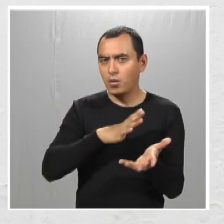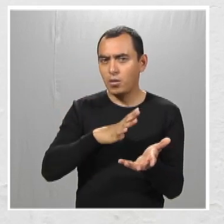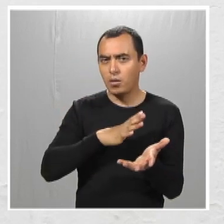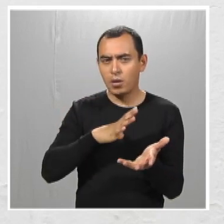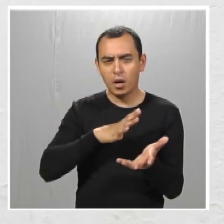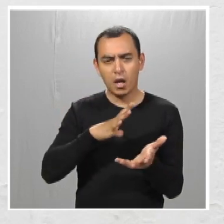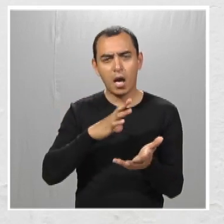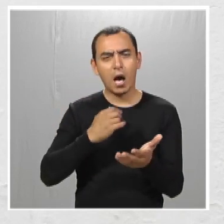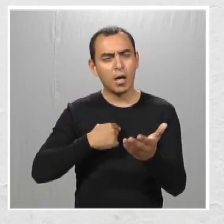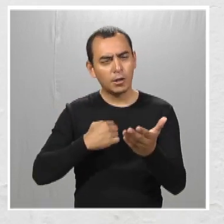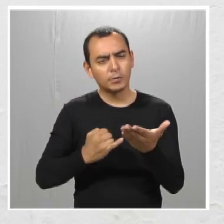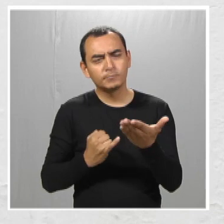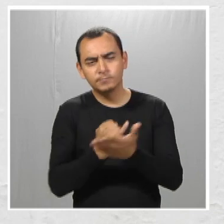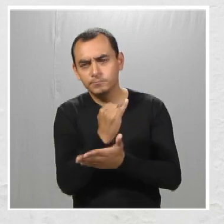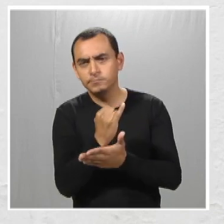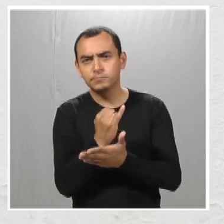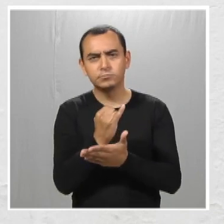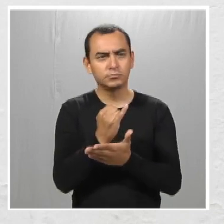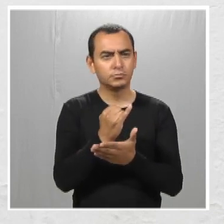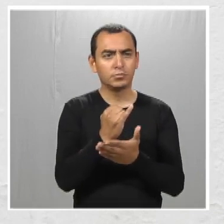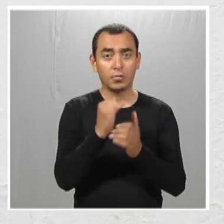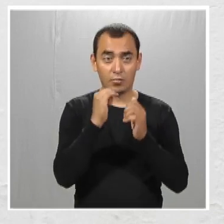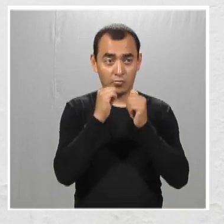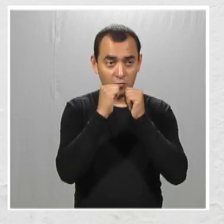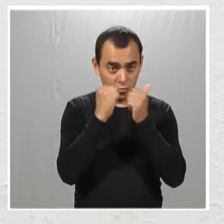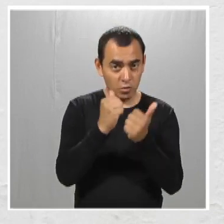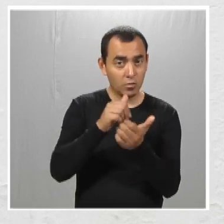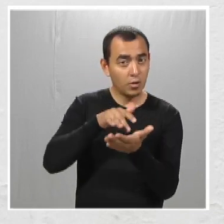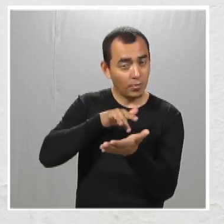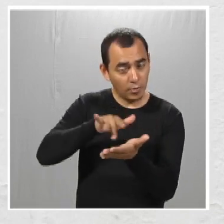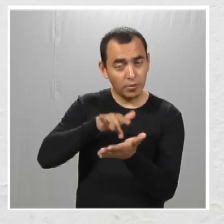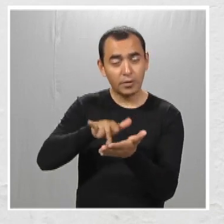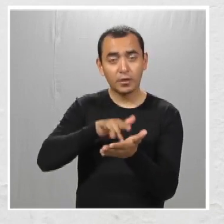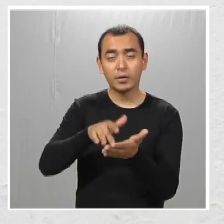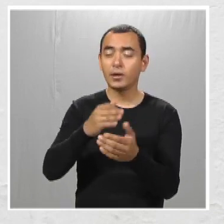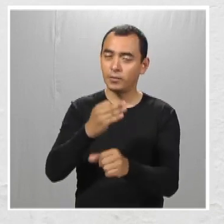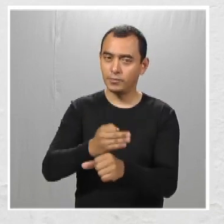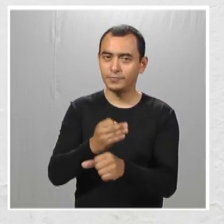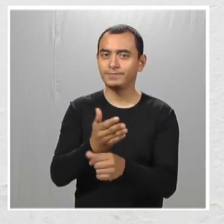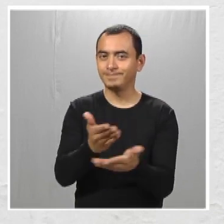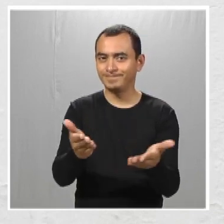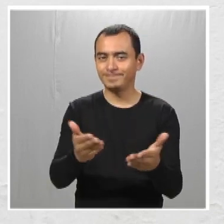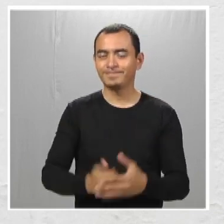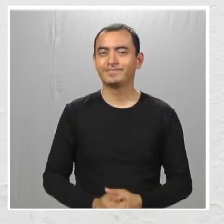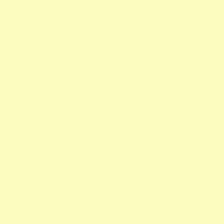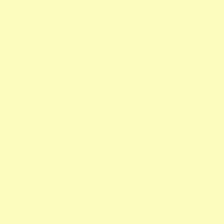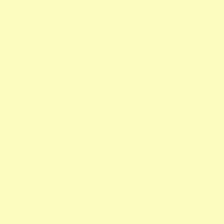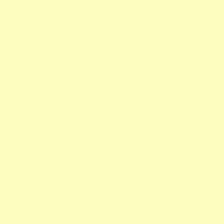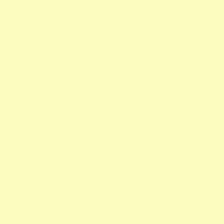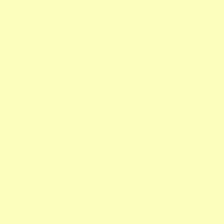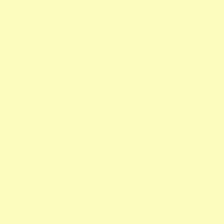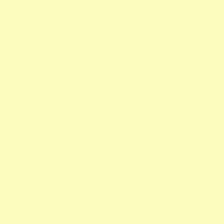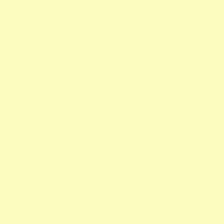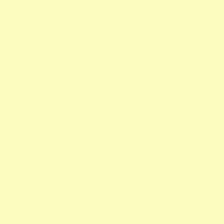pues, tuve la opción de recurrir a apoyar a la fundación y, pues, aquí estamos.